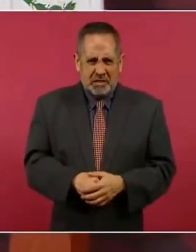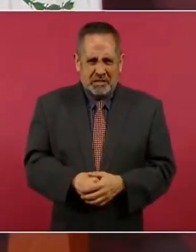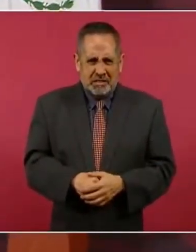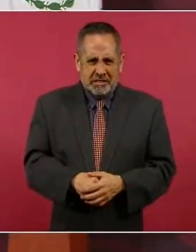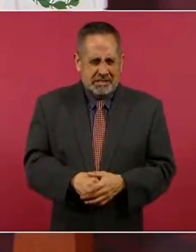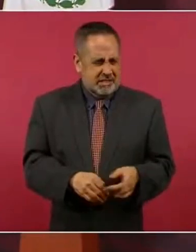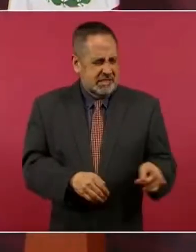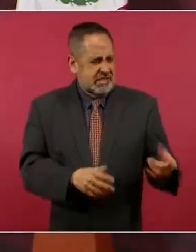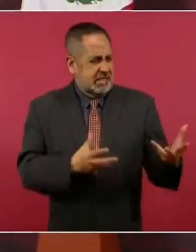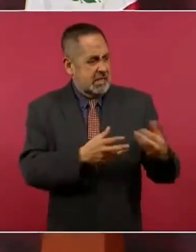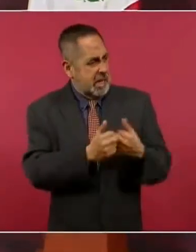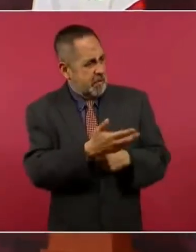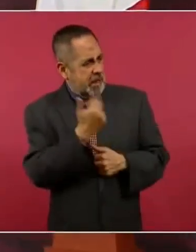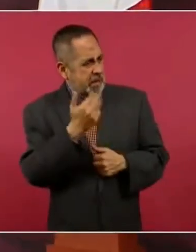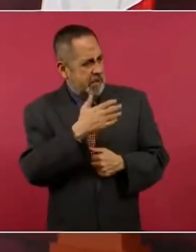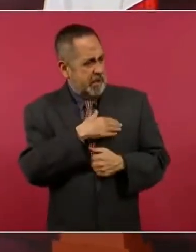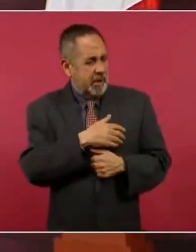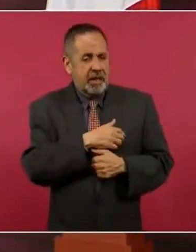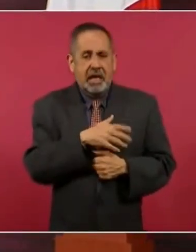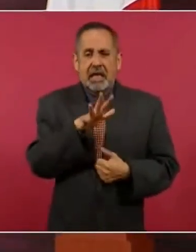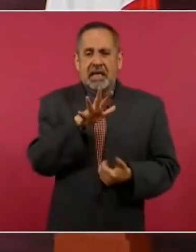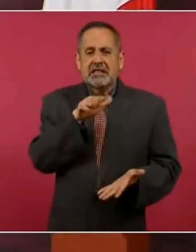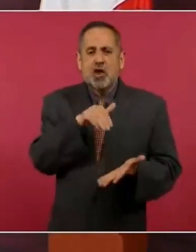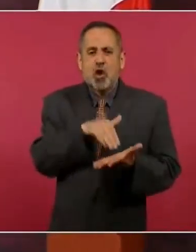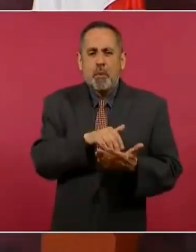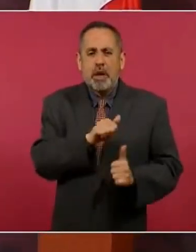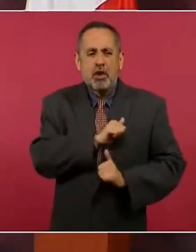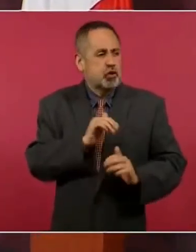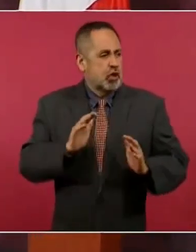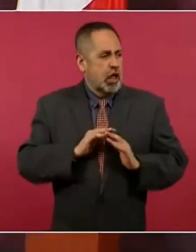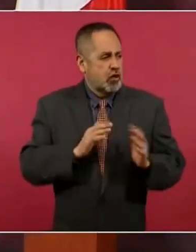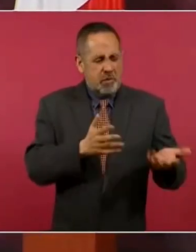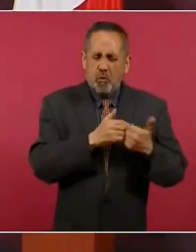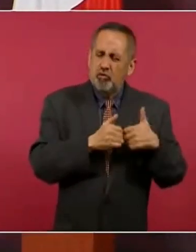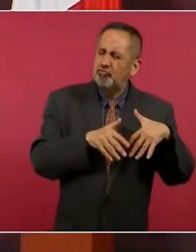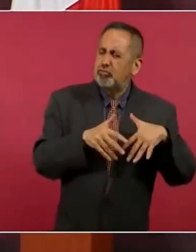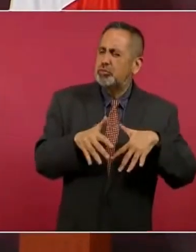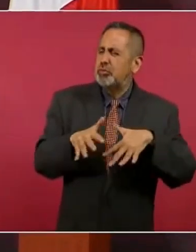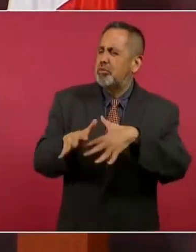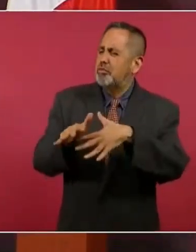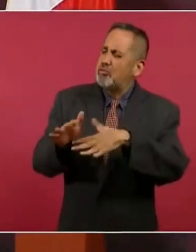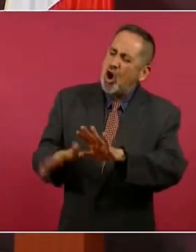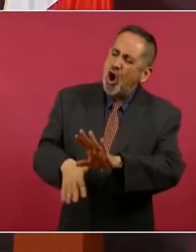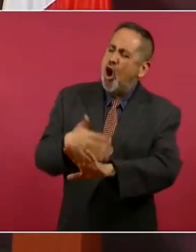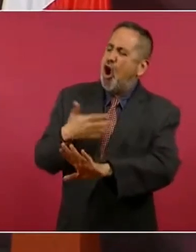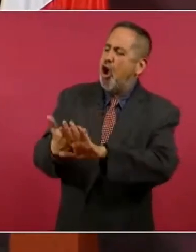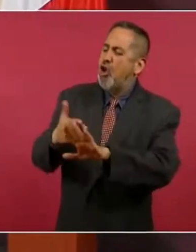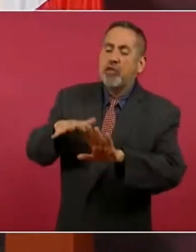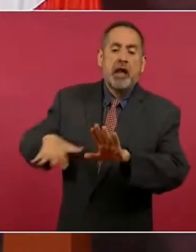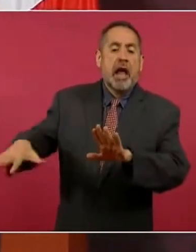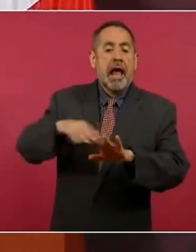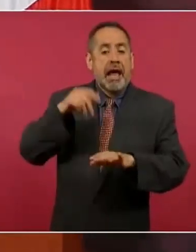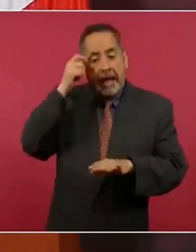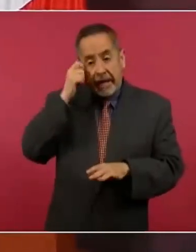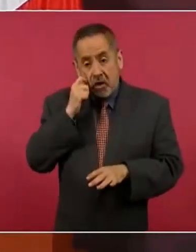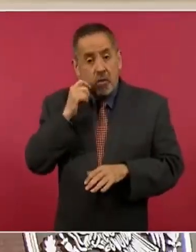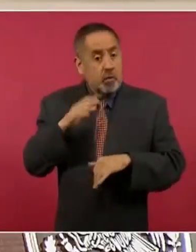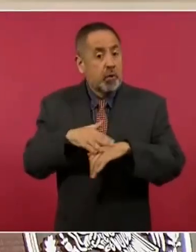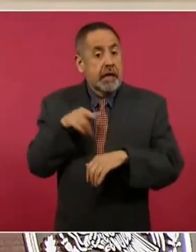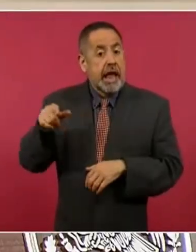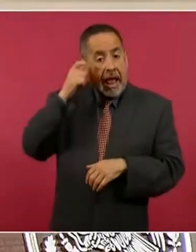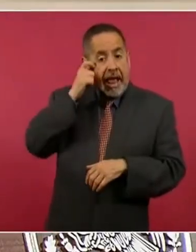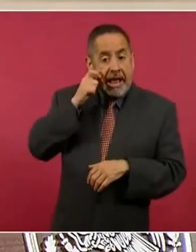cinco mil soldados a tomar guerrero porque allá se levantan en armas